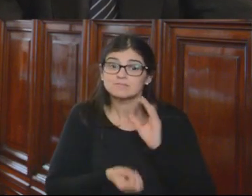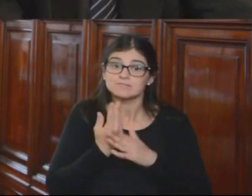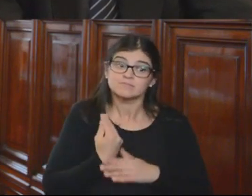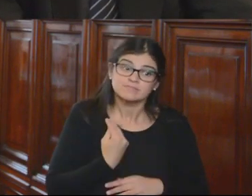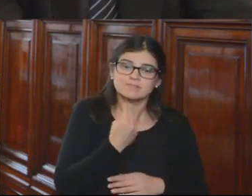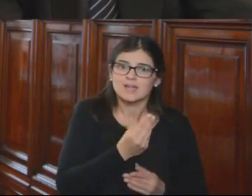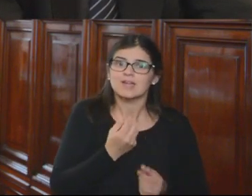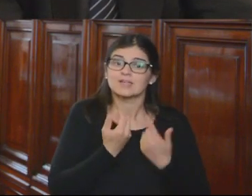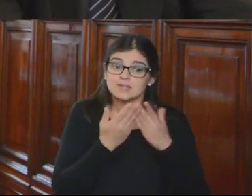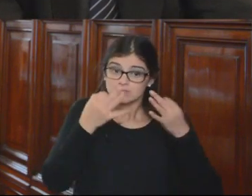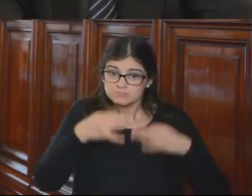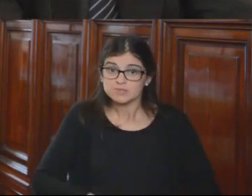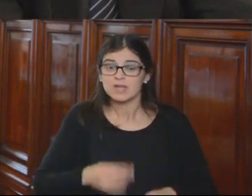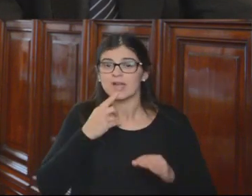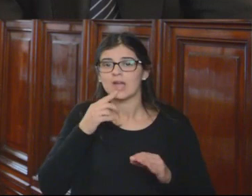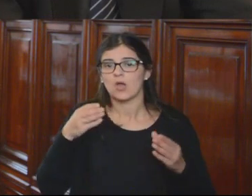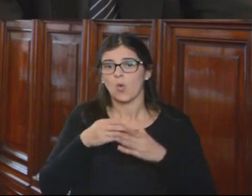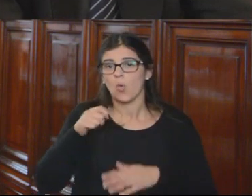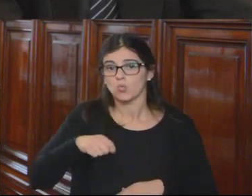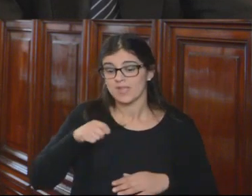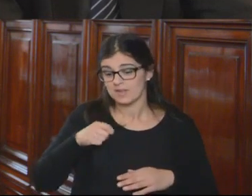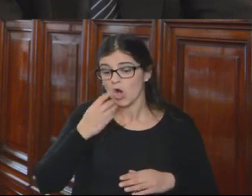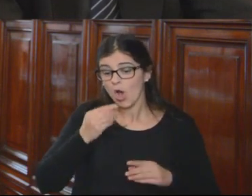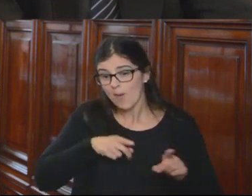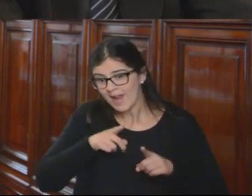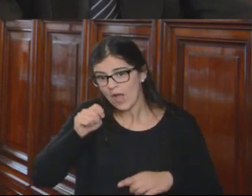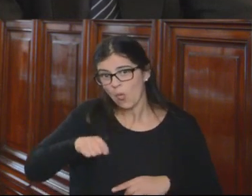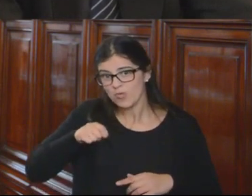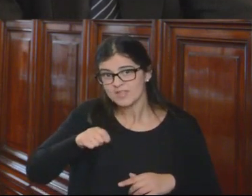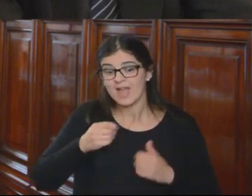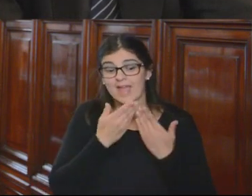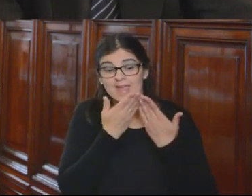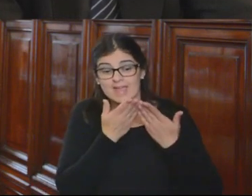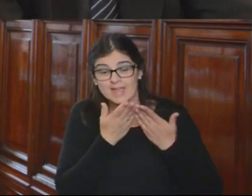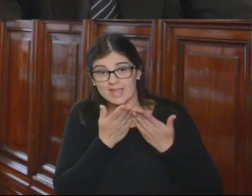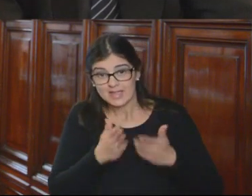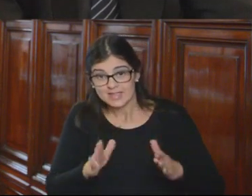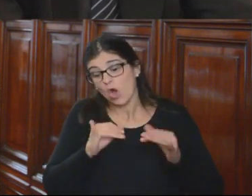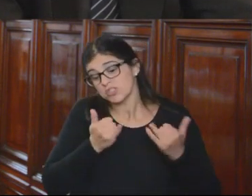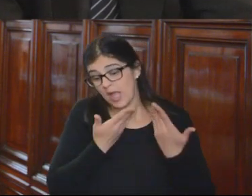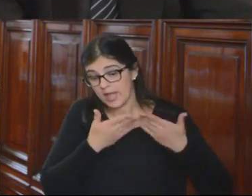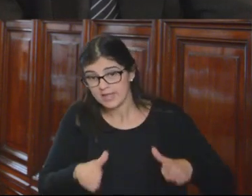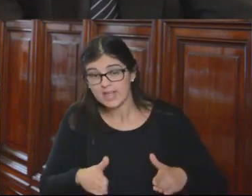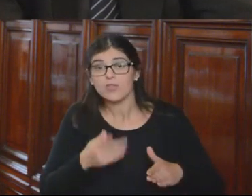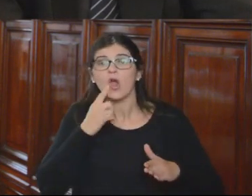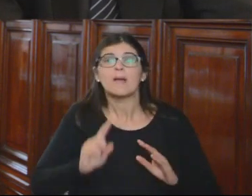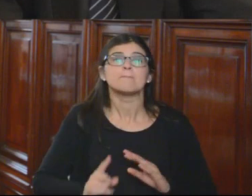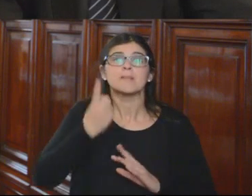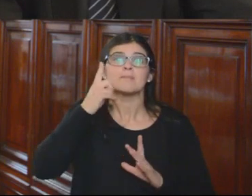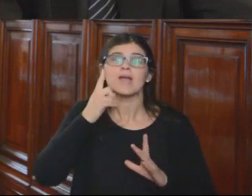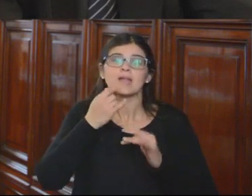institucionalice la carrera judicial. La carrera judicial va a iniciar, o sea, ha iniciado con la primera